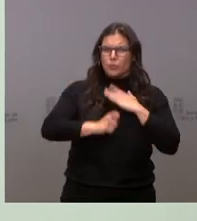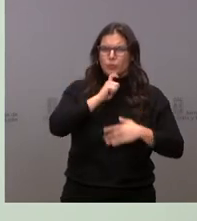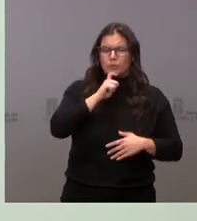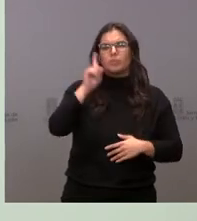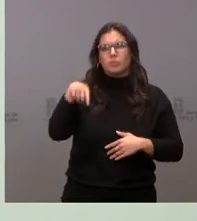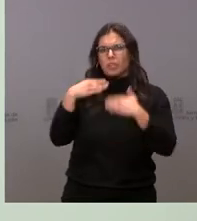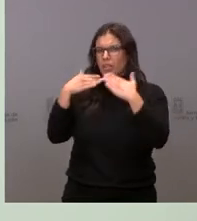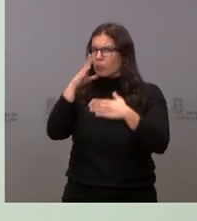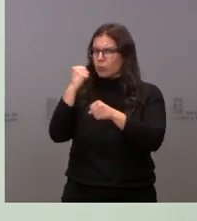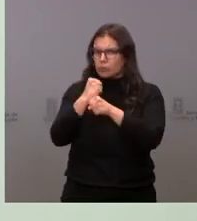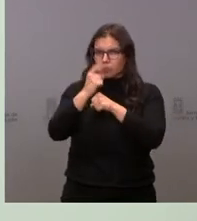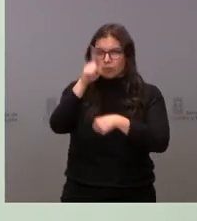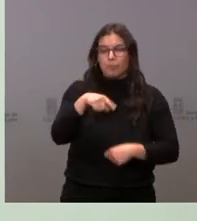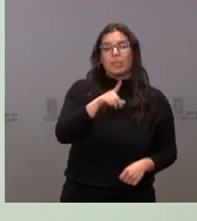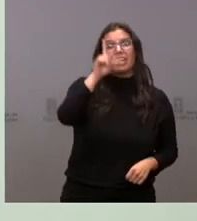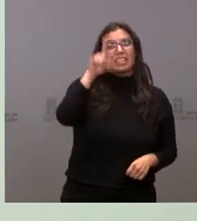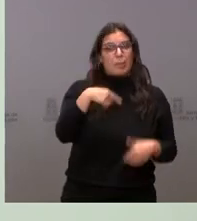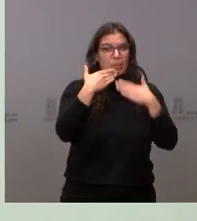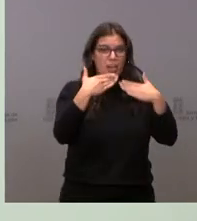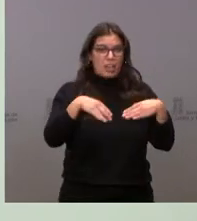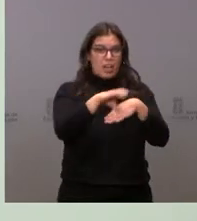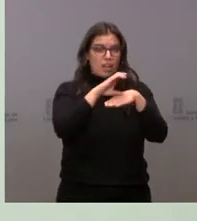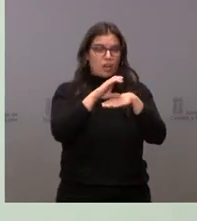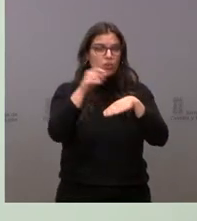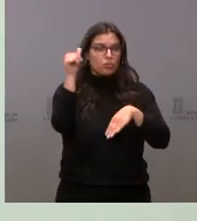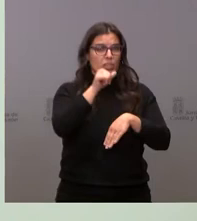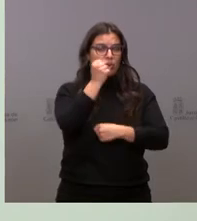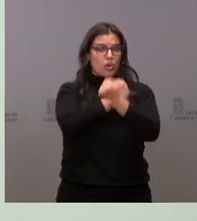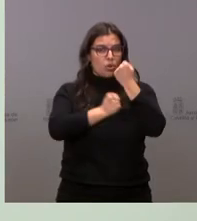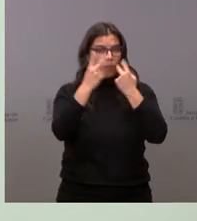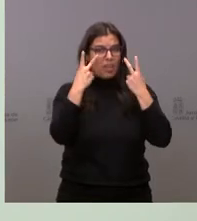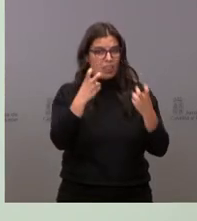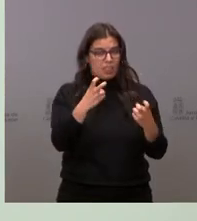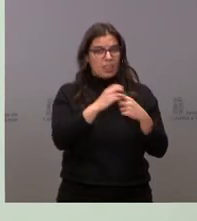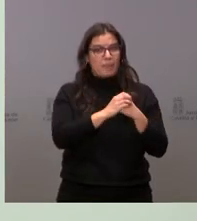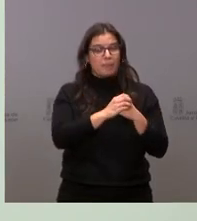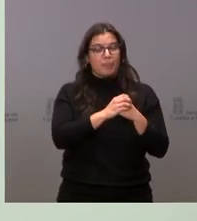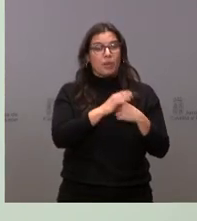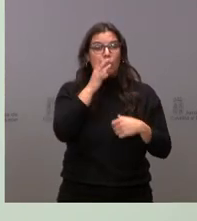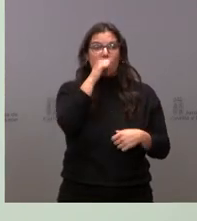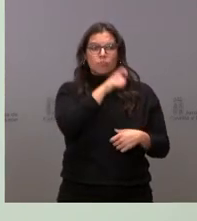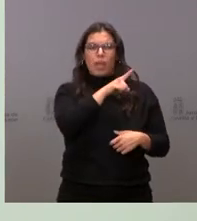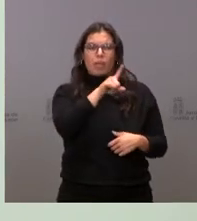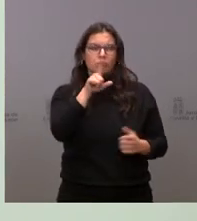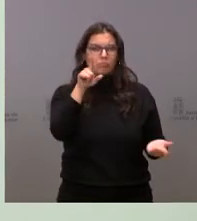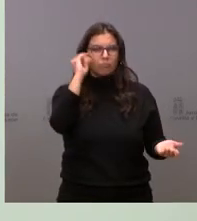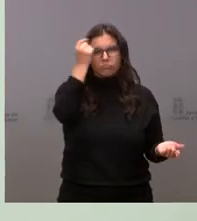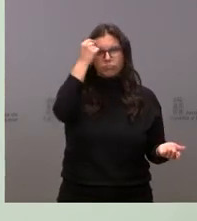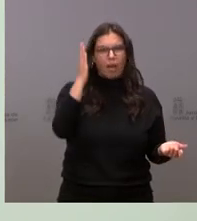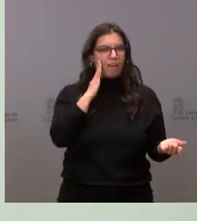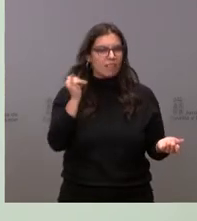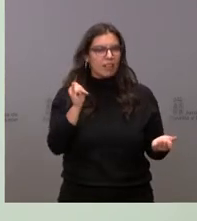agradecer al consejero de Economía y Hacienda, Carlos Fernández Carriedo, por su habilidad y su estrategia a la hora de